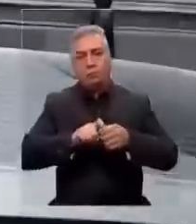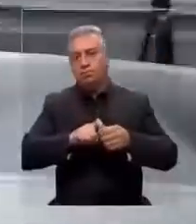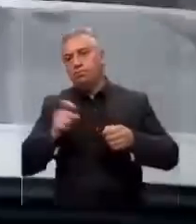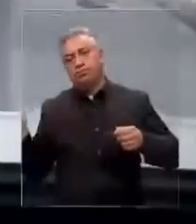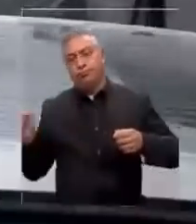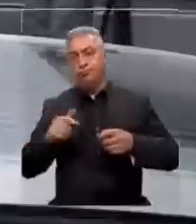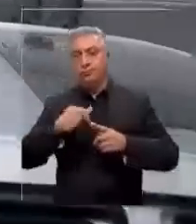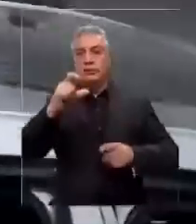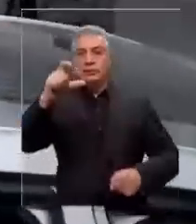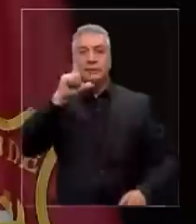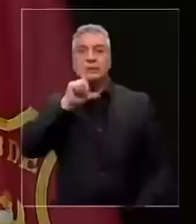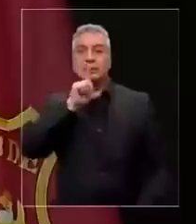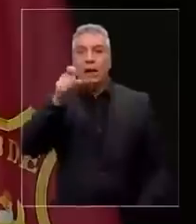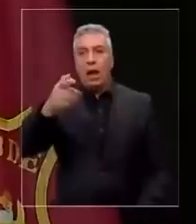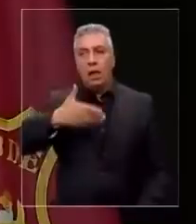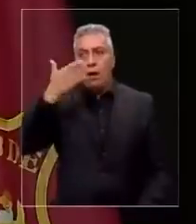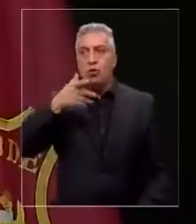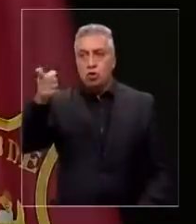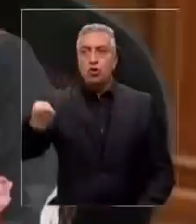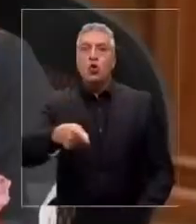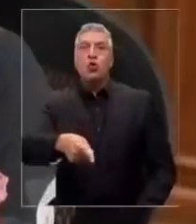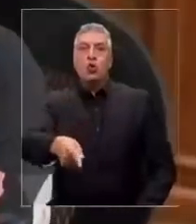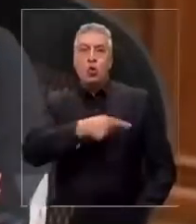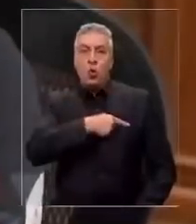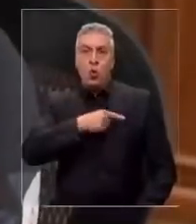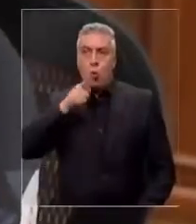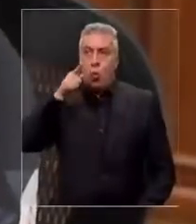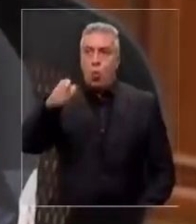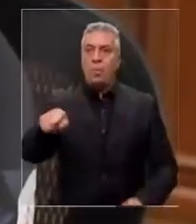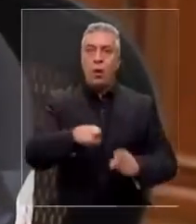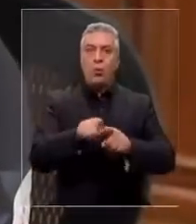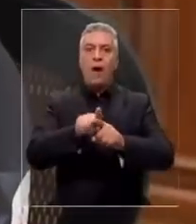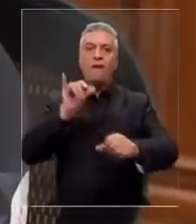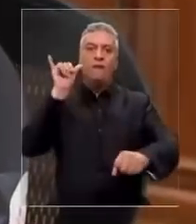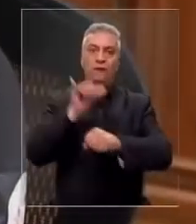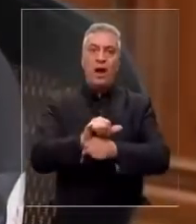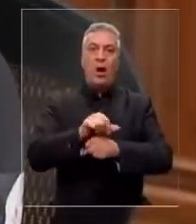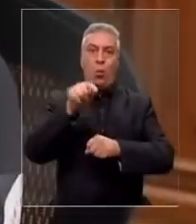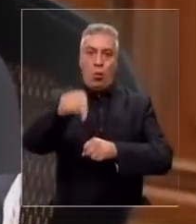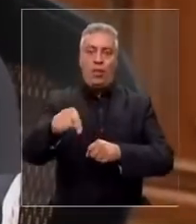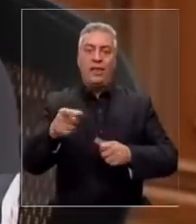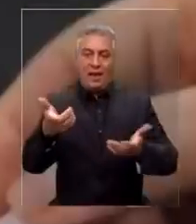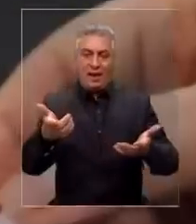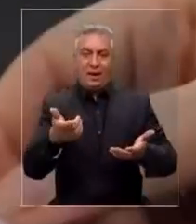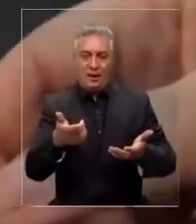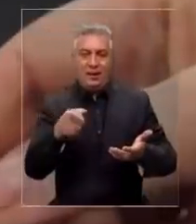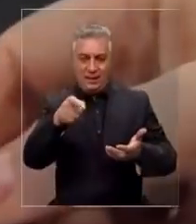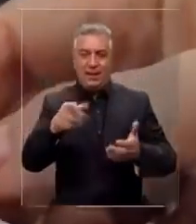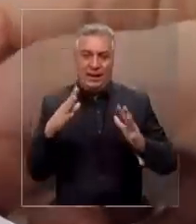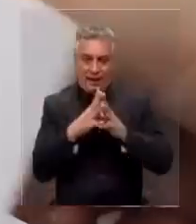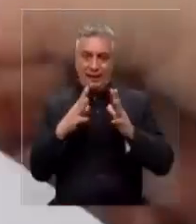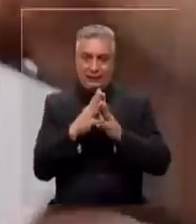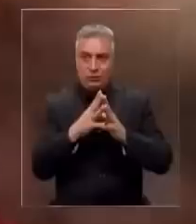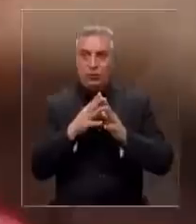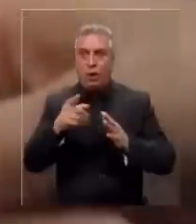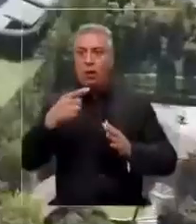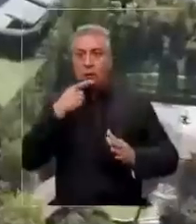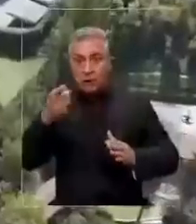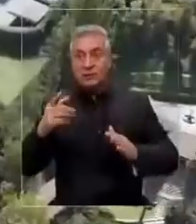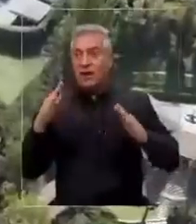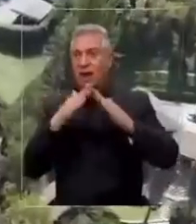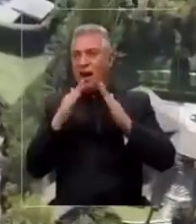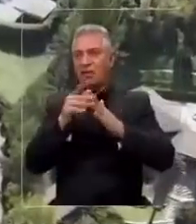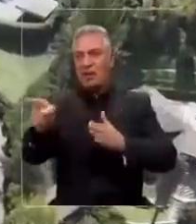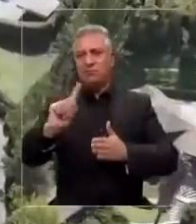tras ser citado a declarar como inculpado por el llamado fraude en el Ejército. Por eso el gesto, la señal donde descarta la casa,